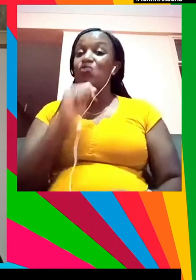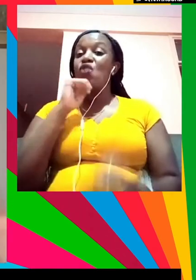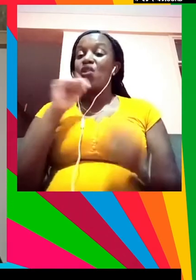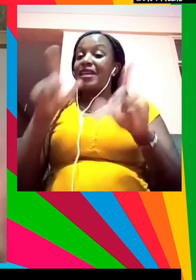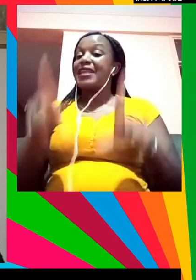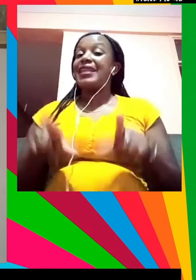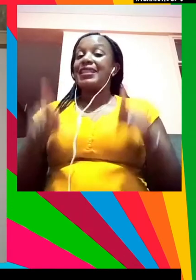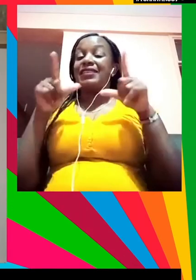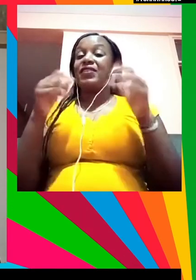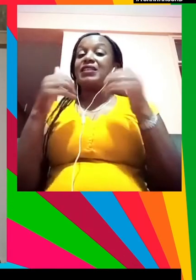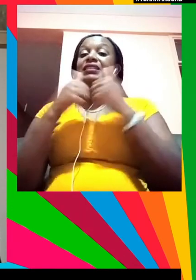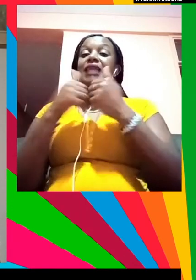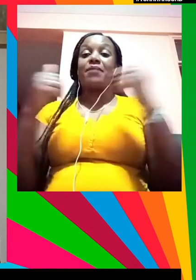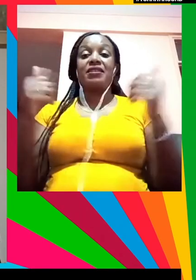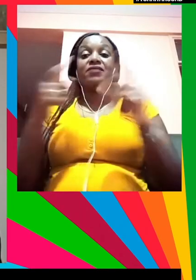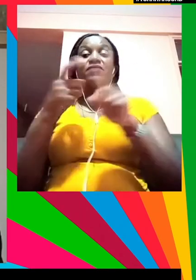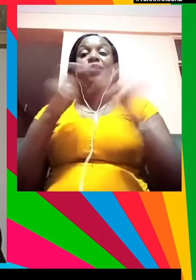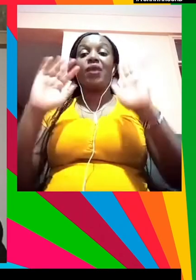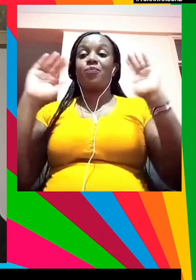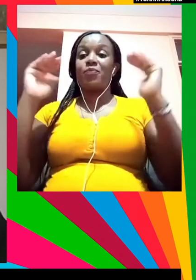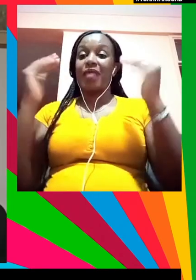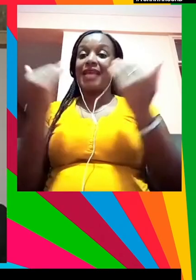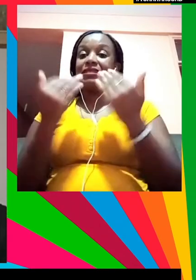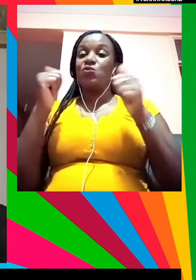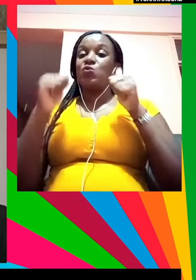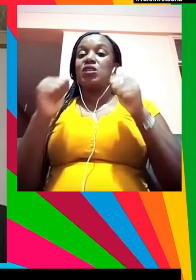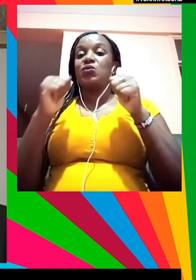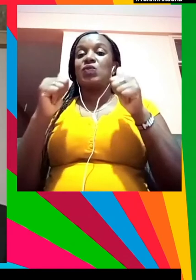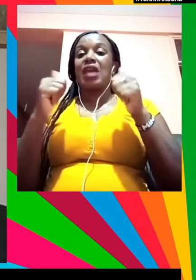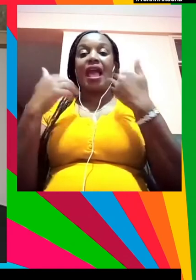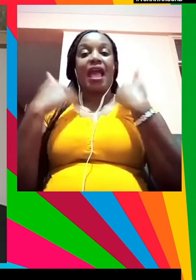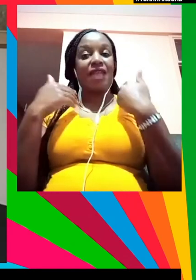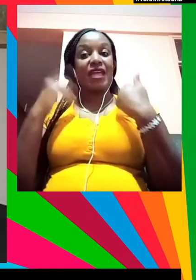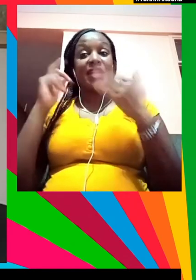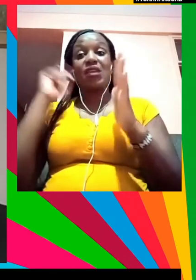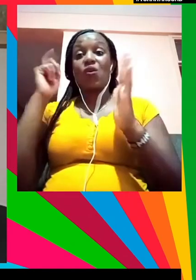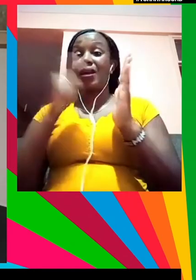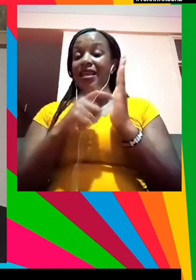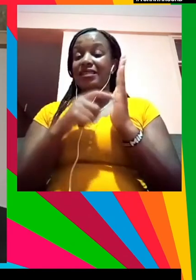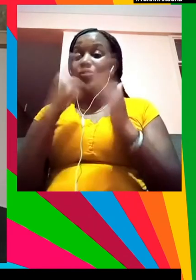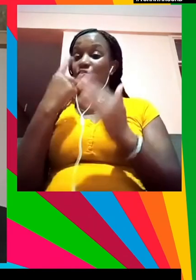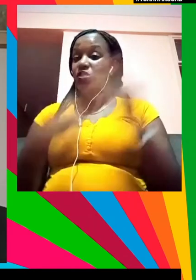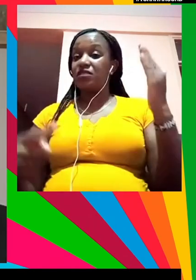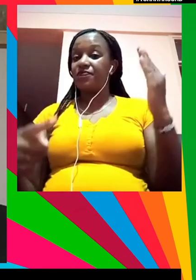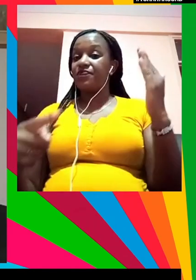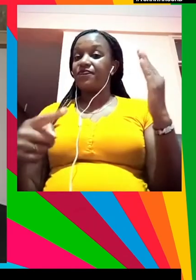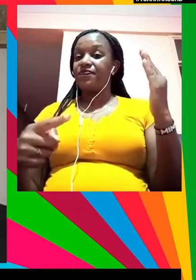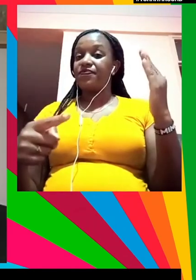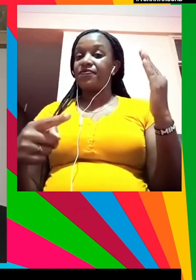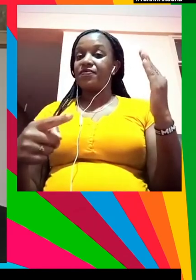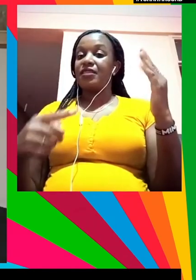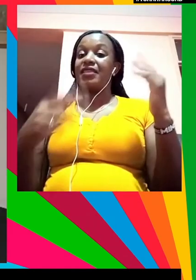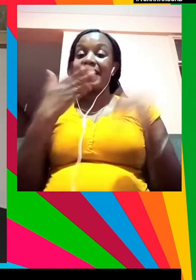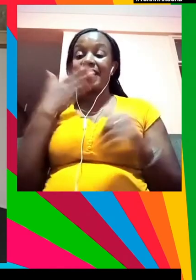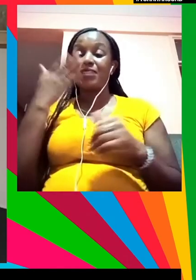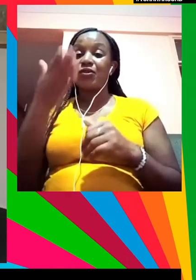no somos diferentes del planeta que habitamos y hemos de reconocer eso. Parte de responder